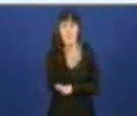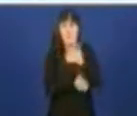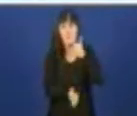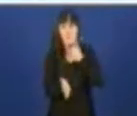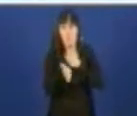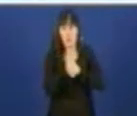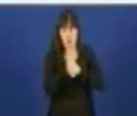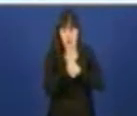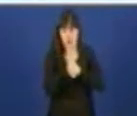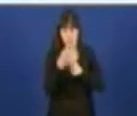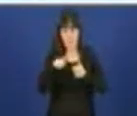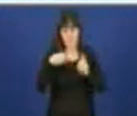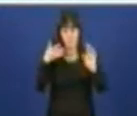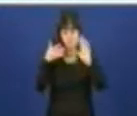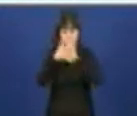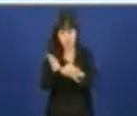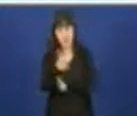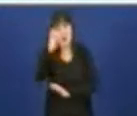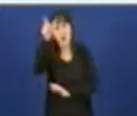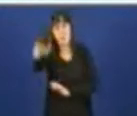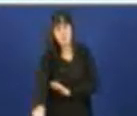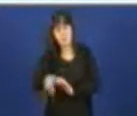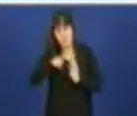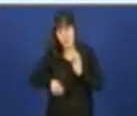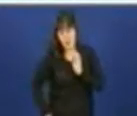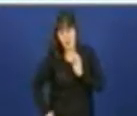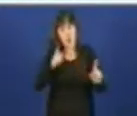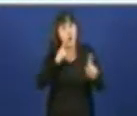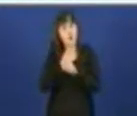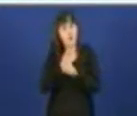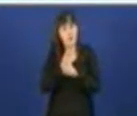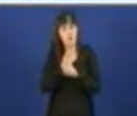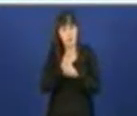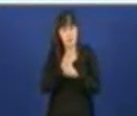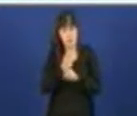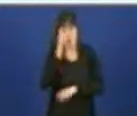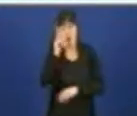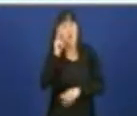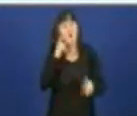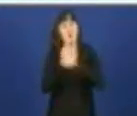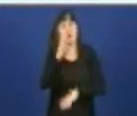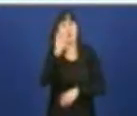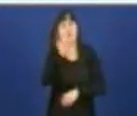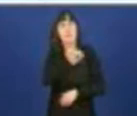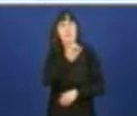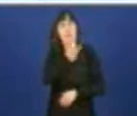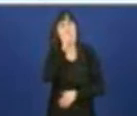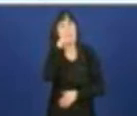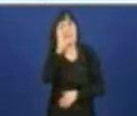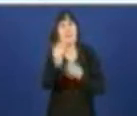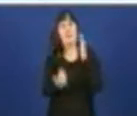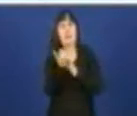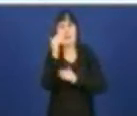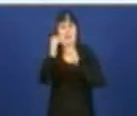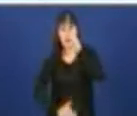definida claramente cos profesionales tuvera un objetivo inferior a 30 días e non esperara ningún paciente máis de 30